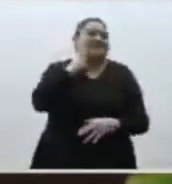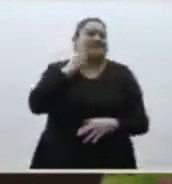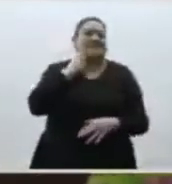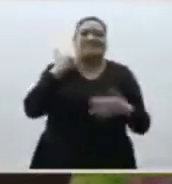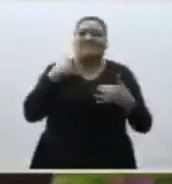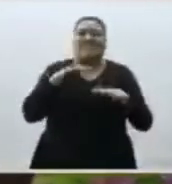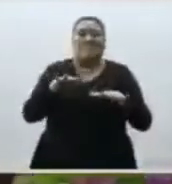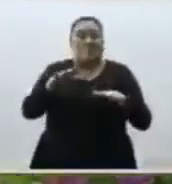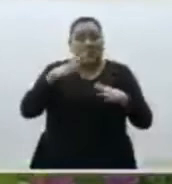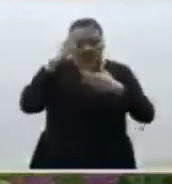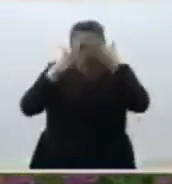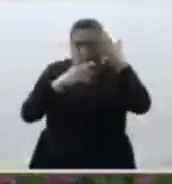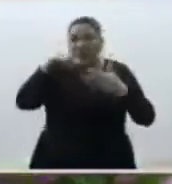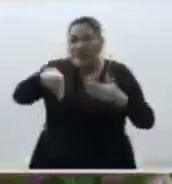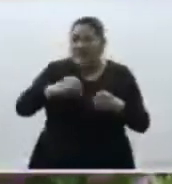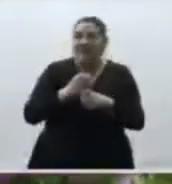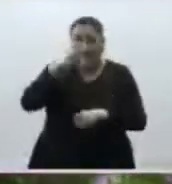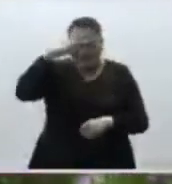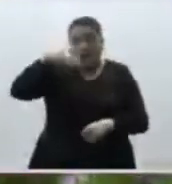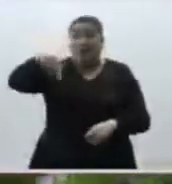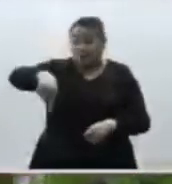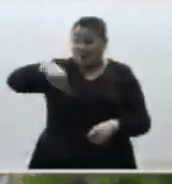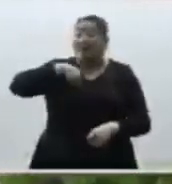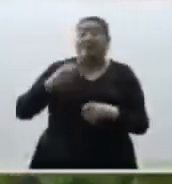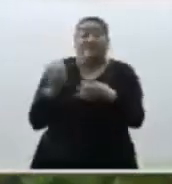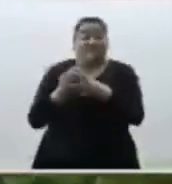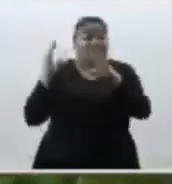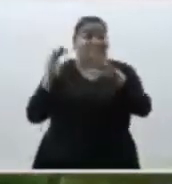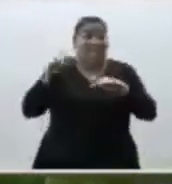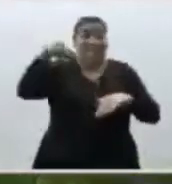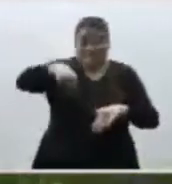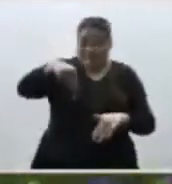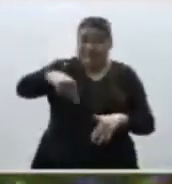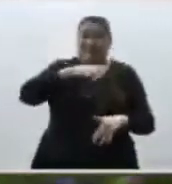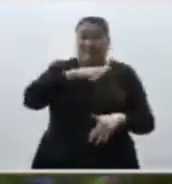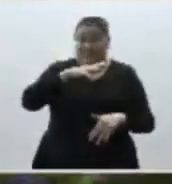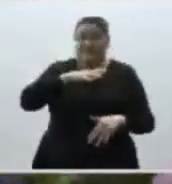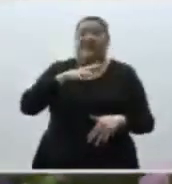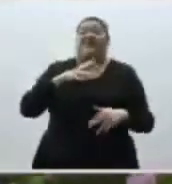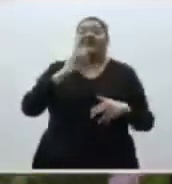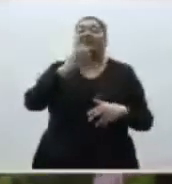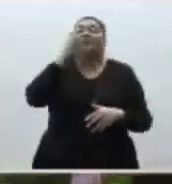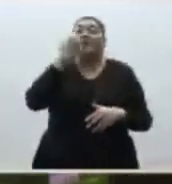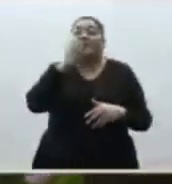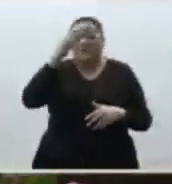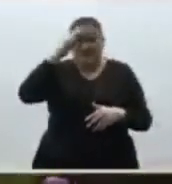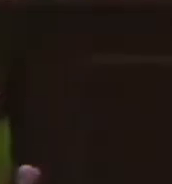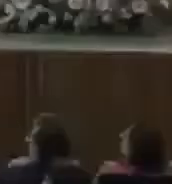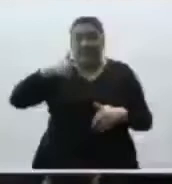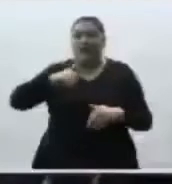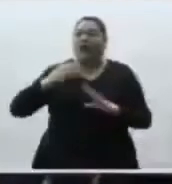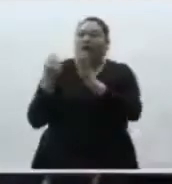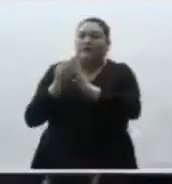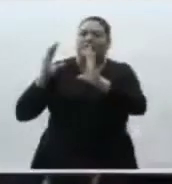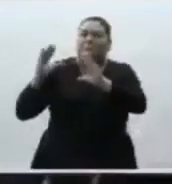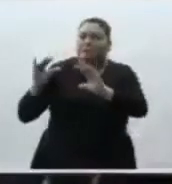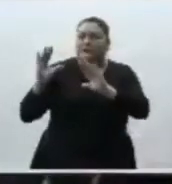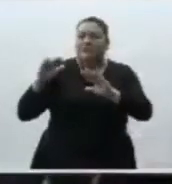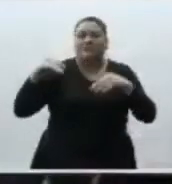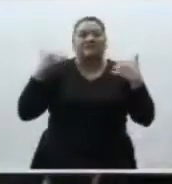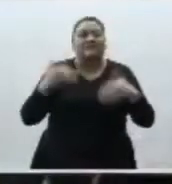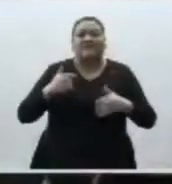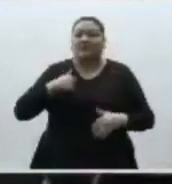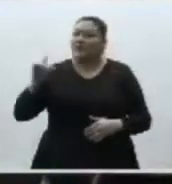de México. Yo tuve la oportunidad de impartir clases en las aulas del posgrado y para mí de verdad es un verdadero